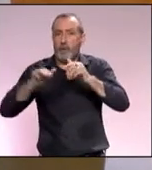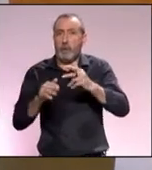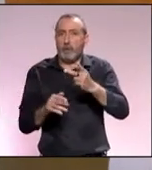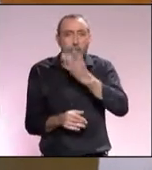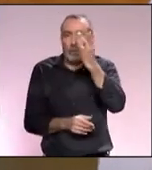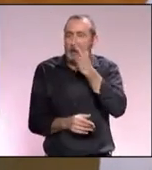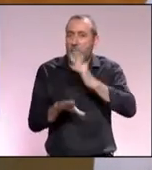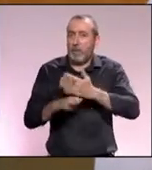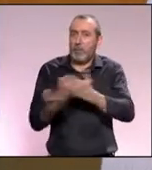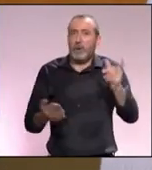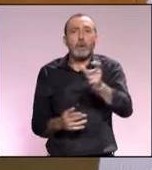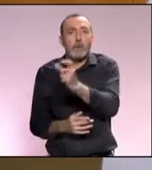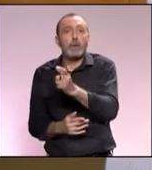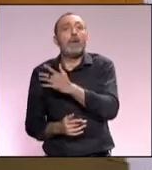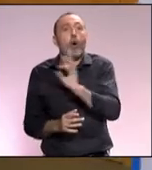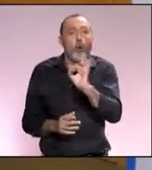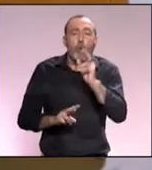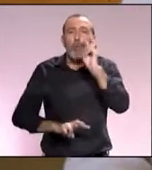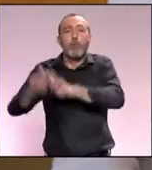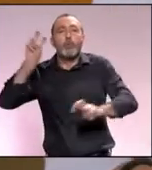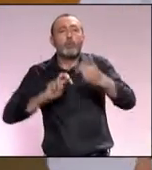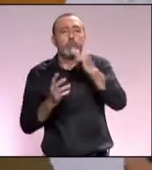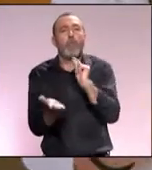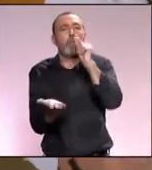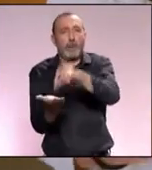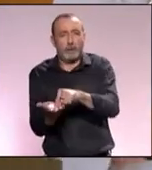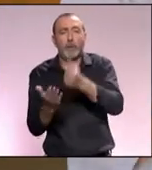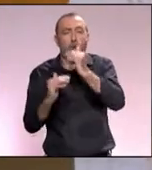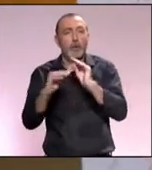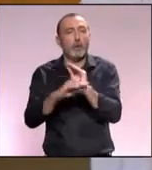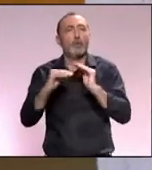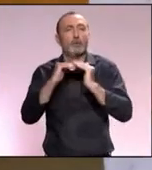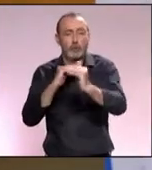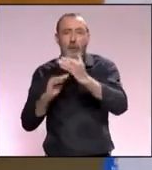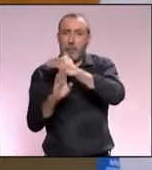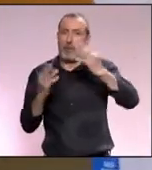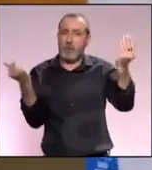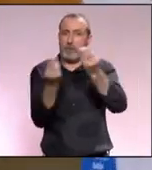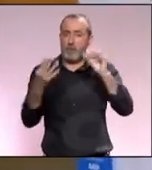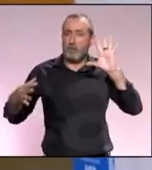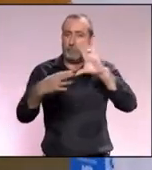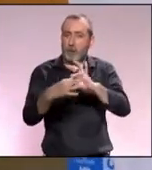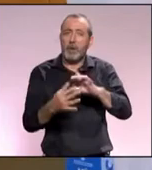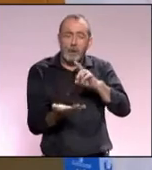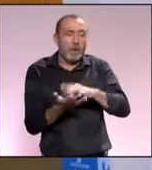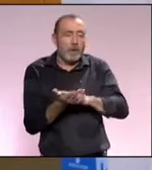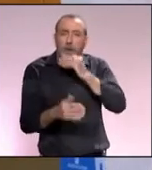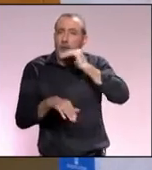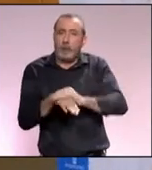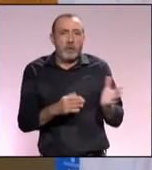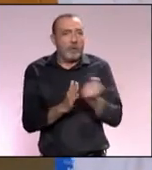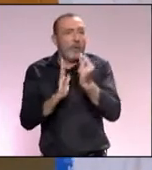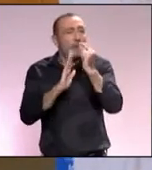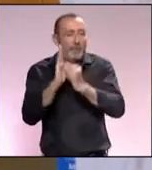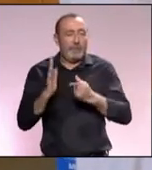increíble para cualquier persona que quiera o que esté buscando un destino sostenible medioambientalmente hablando. Creo que Málaga cumple esos